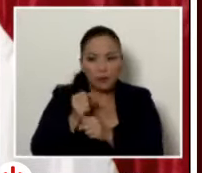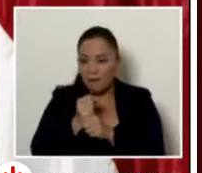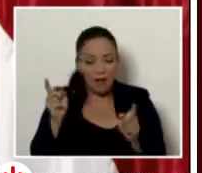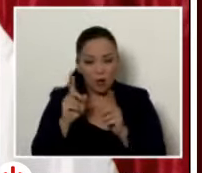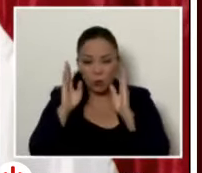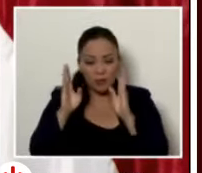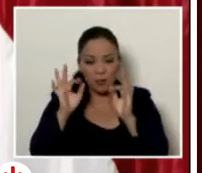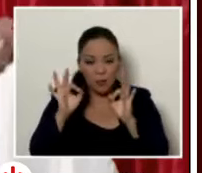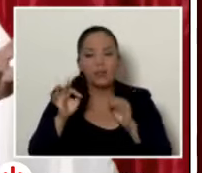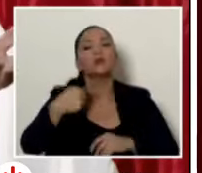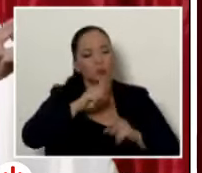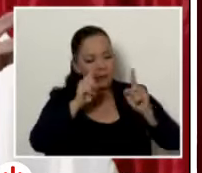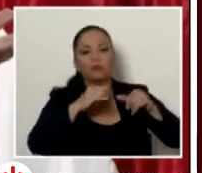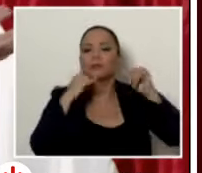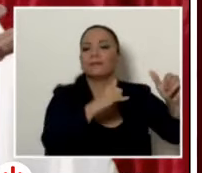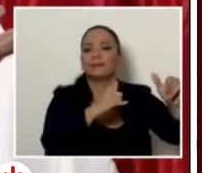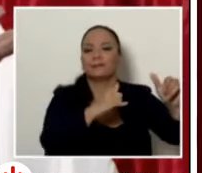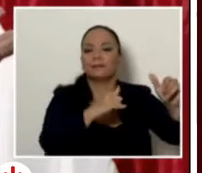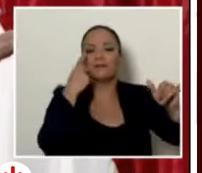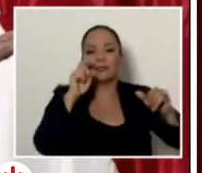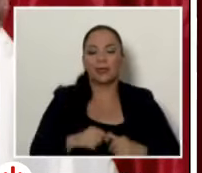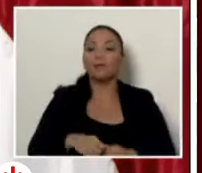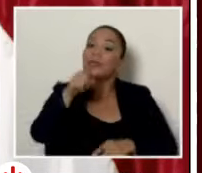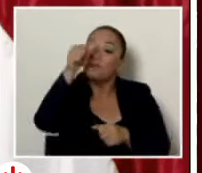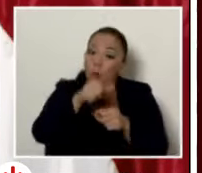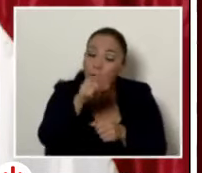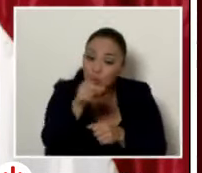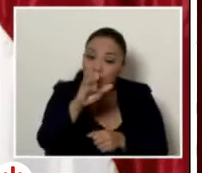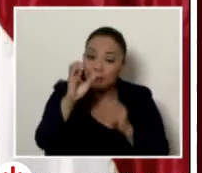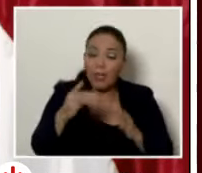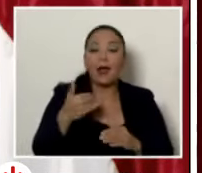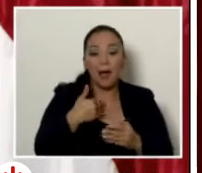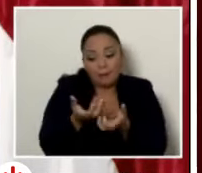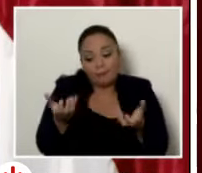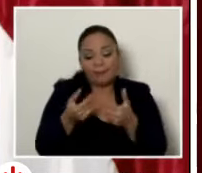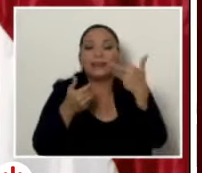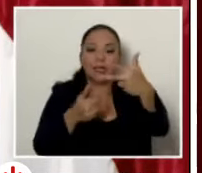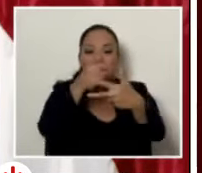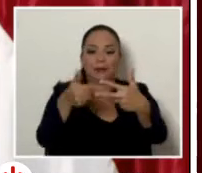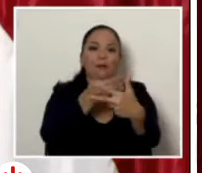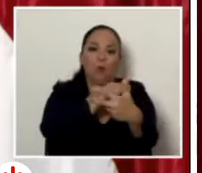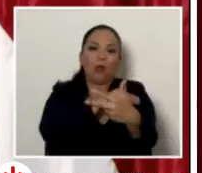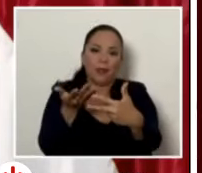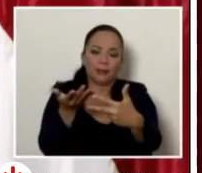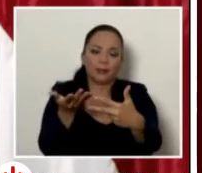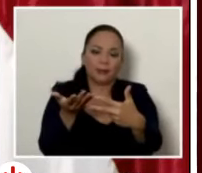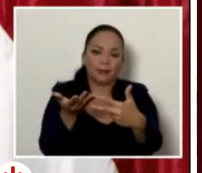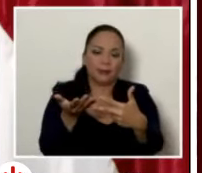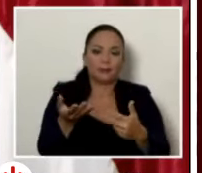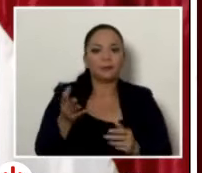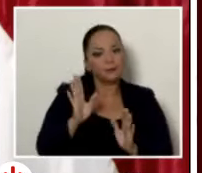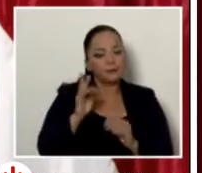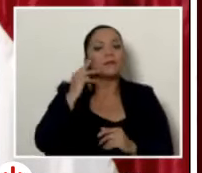fiscalía costarricenses aquí hay separación de poderes lo único que puede hacer el gobierno que no es poco pero que